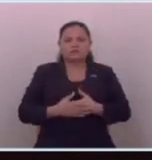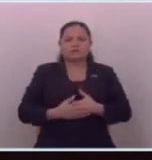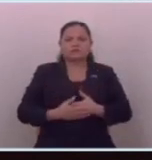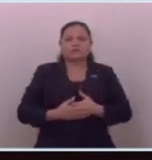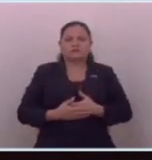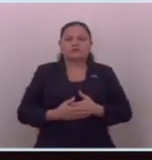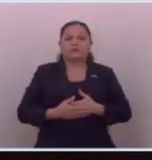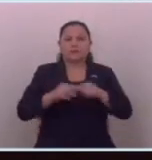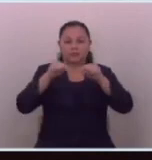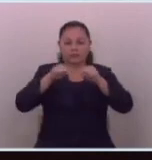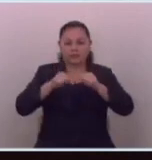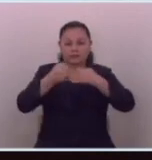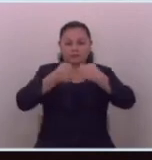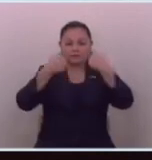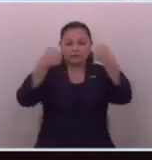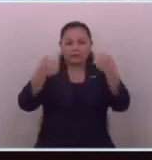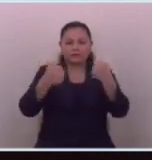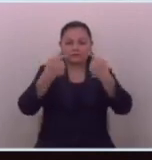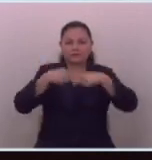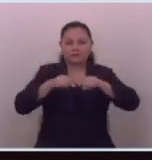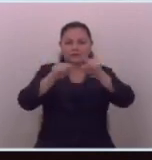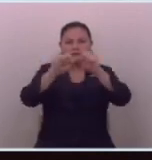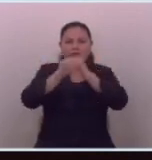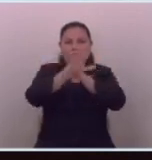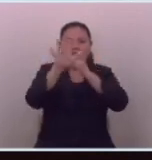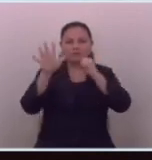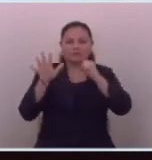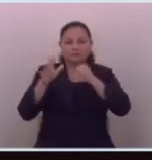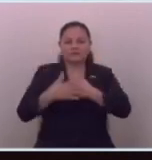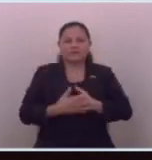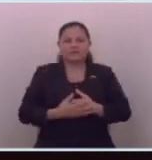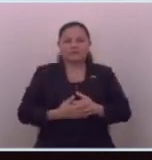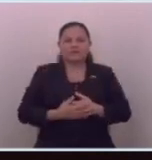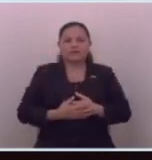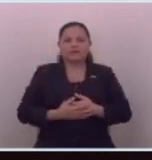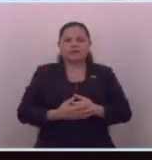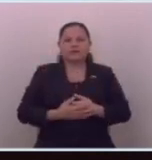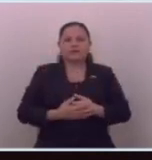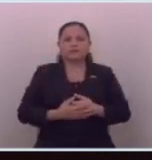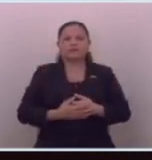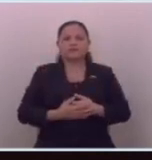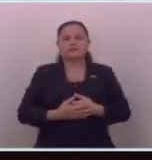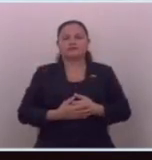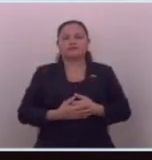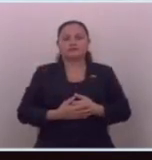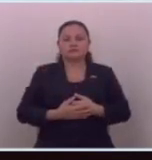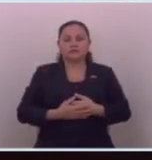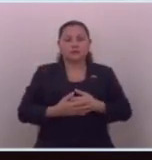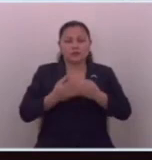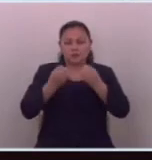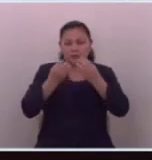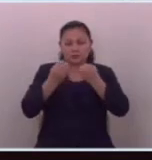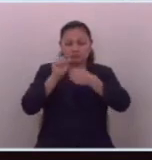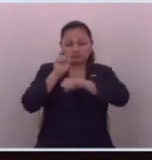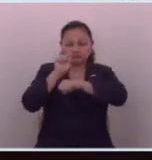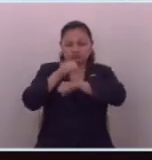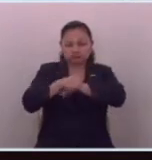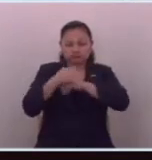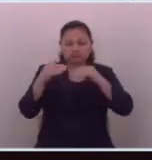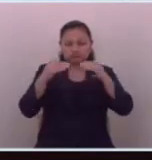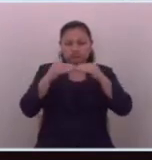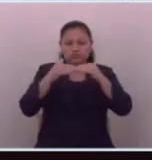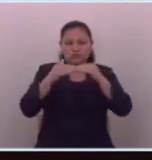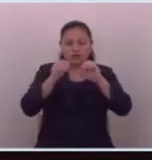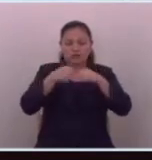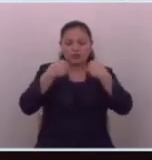para que ese diario pudiera seguir publicando había tenido un boicot ese